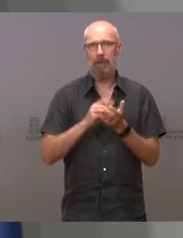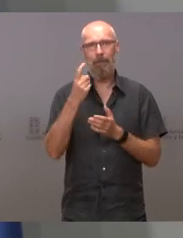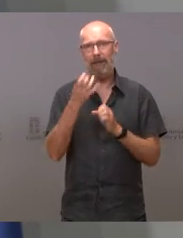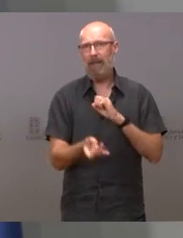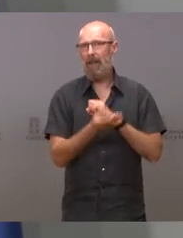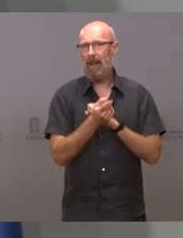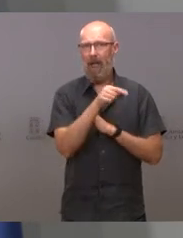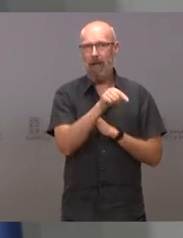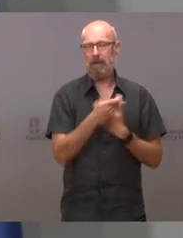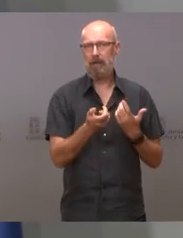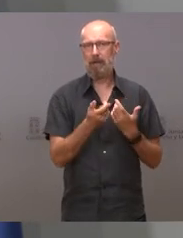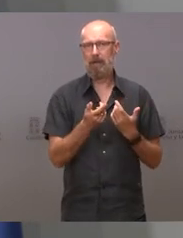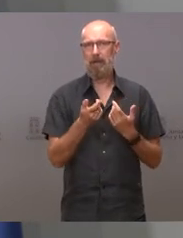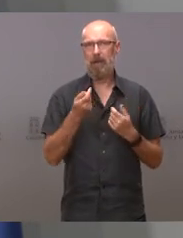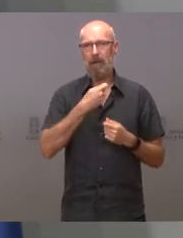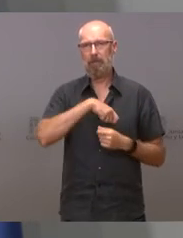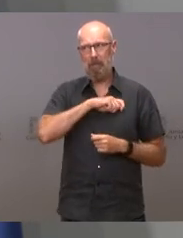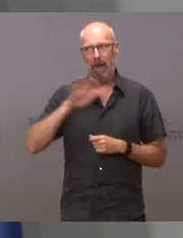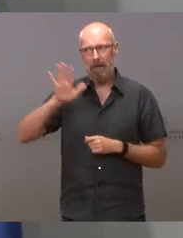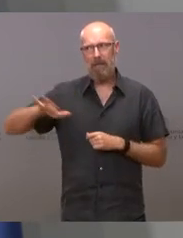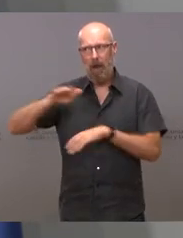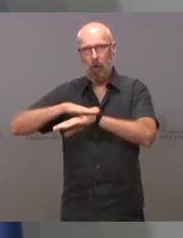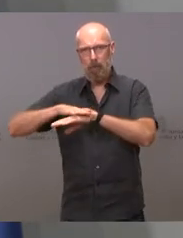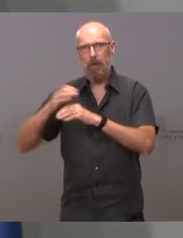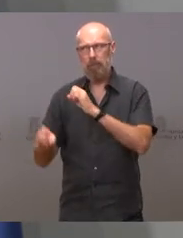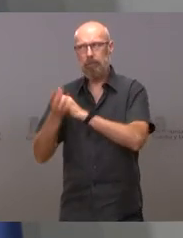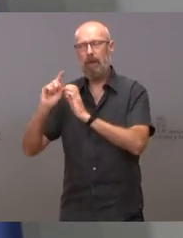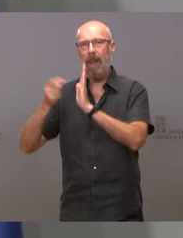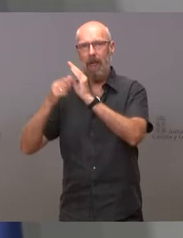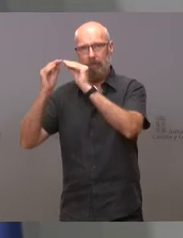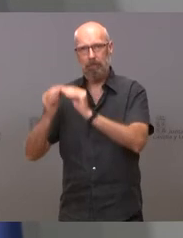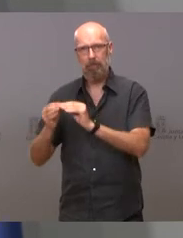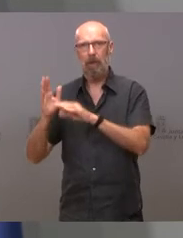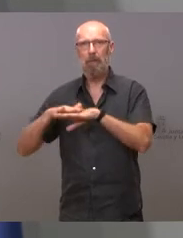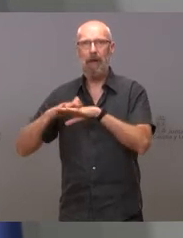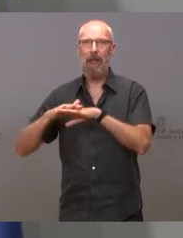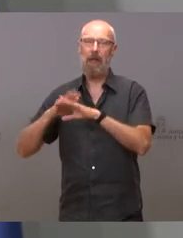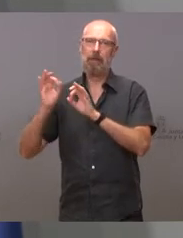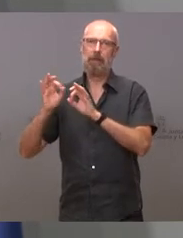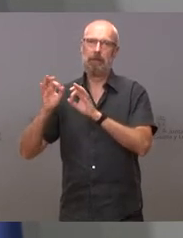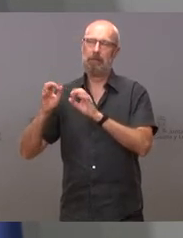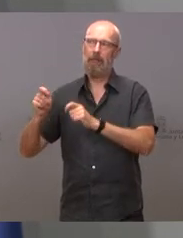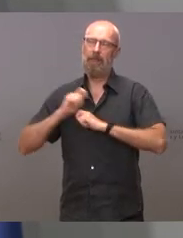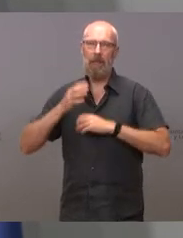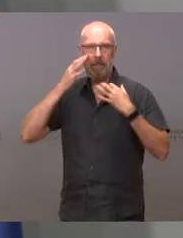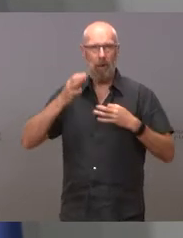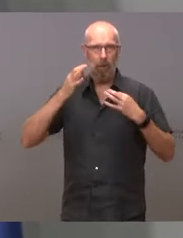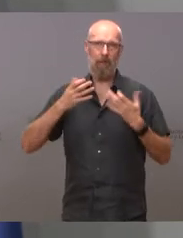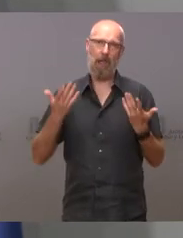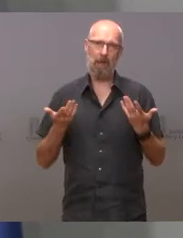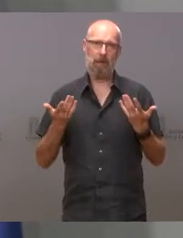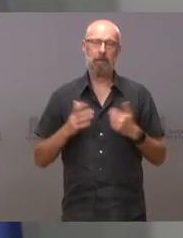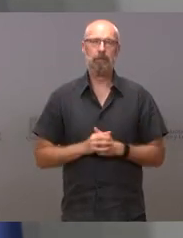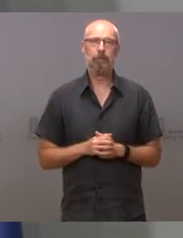nacional, con rango de ley por lo menos, para poder tener un poco de seguridad jurídica. Yo creo que